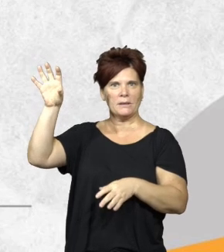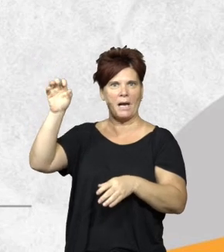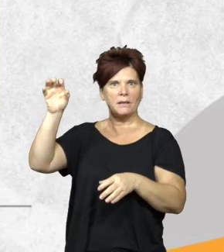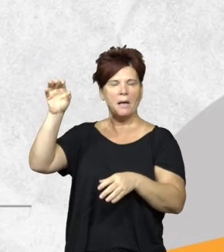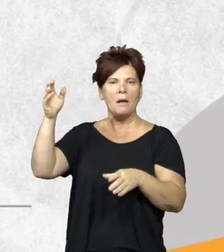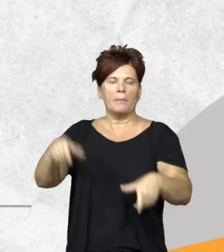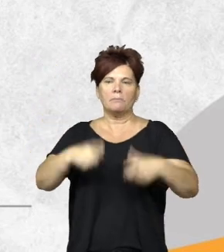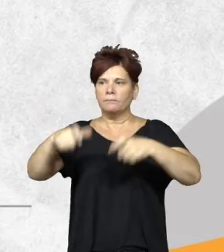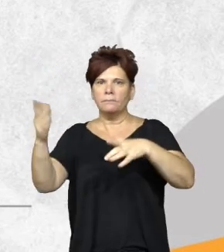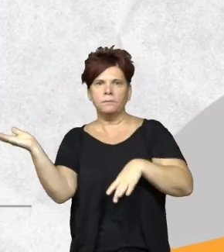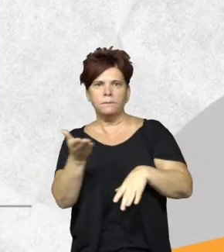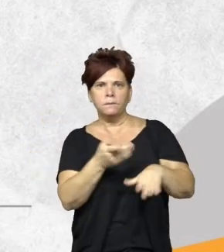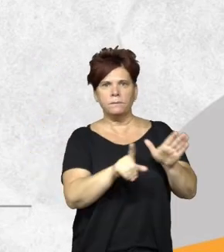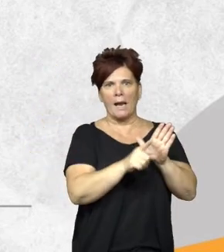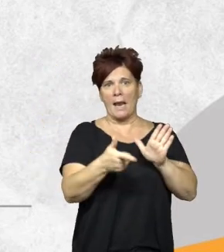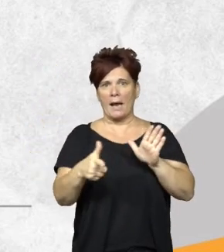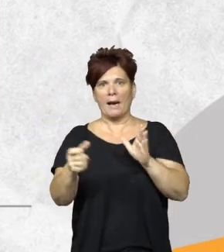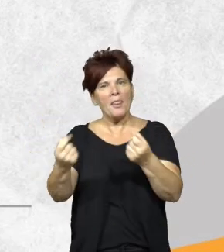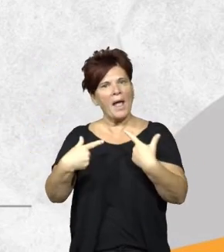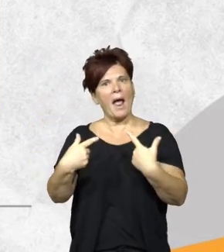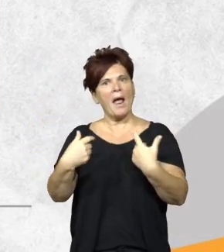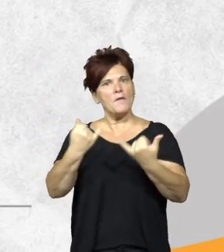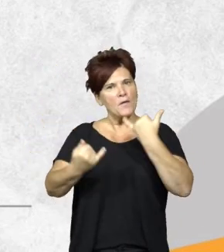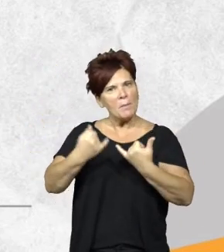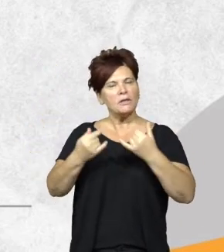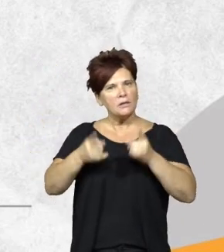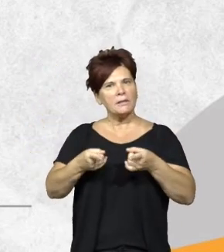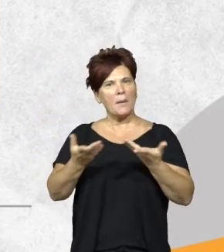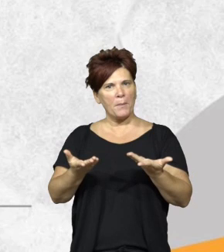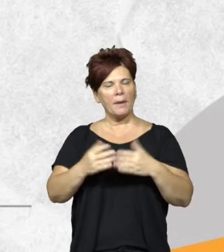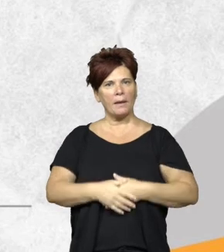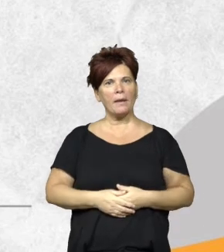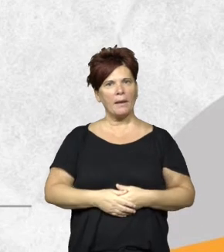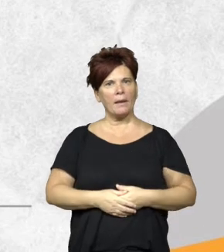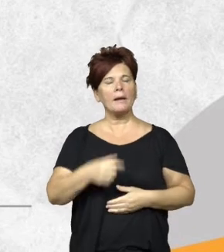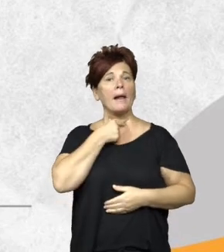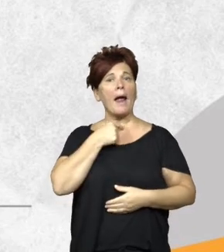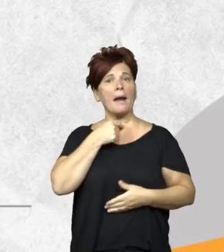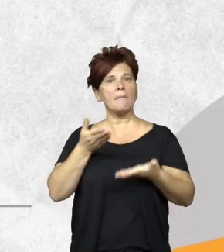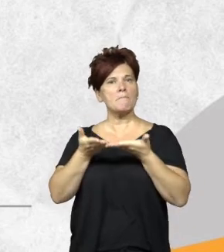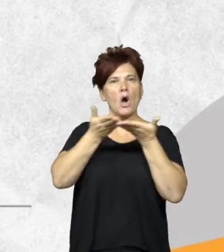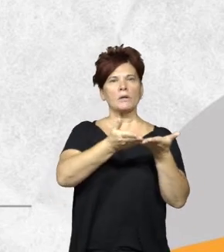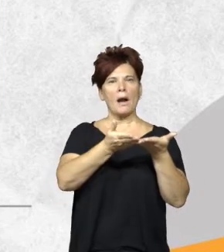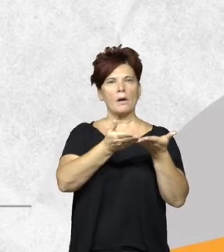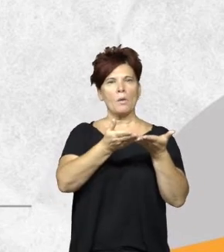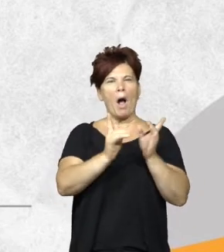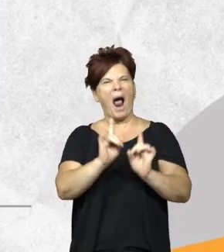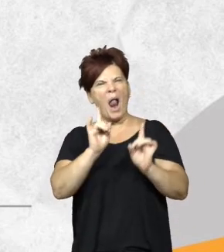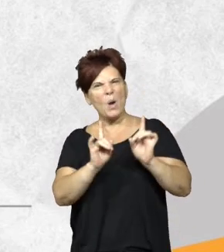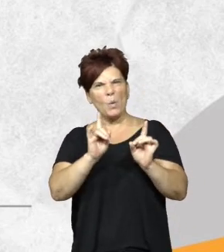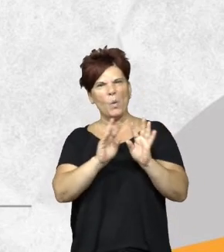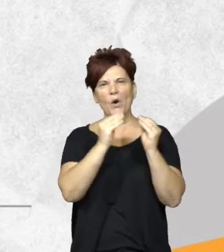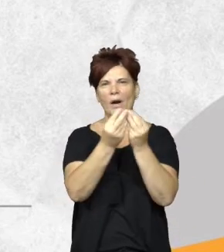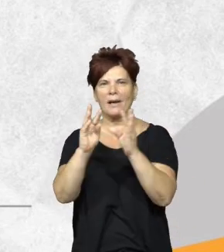ilegales sin embargo también nos da un montón de información entonces les quería presentar algunos resultados no más